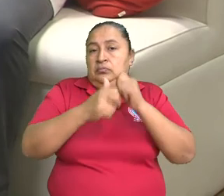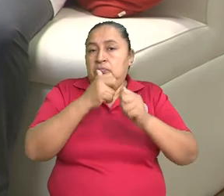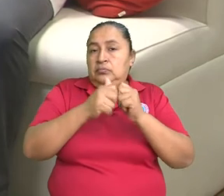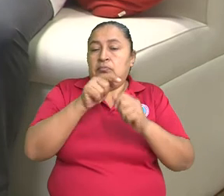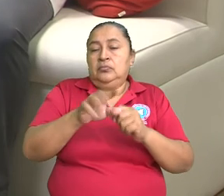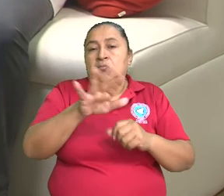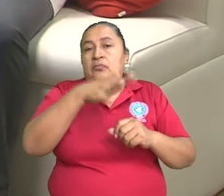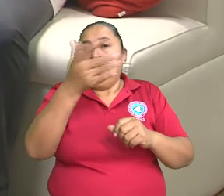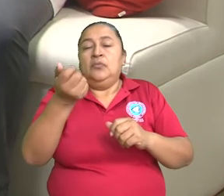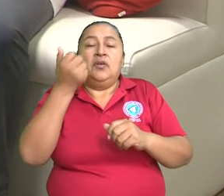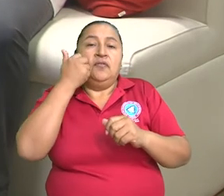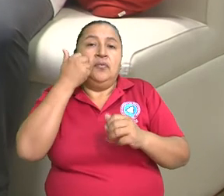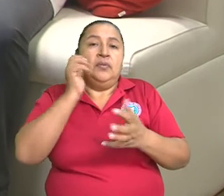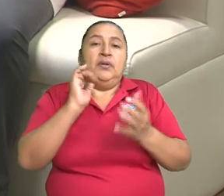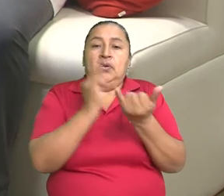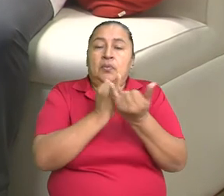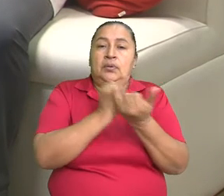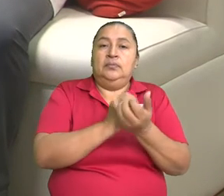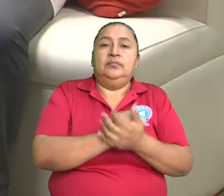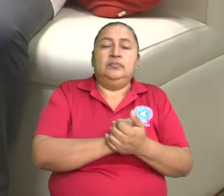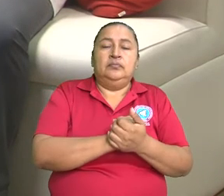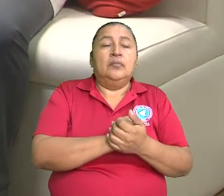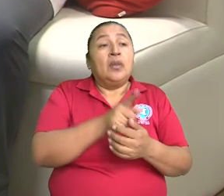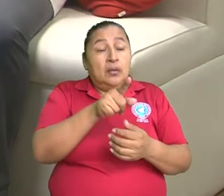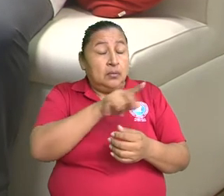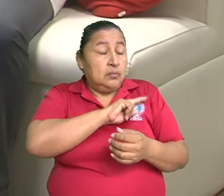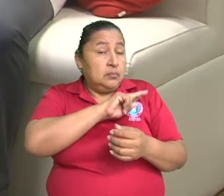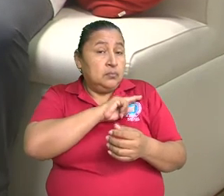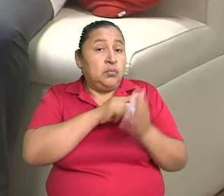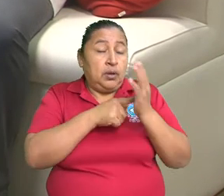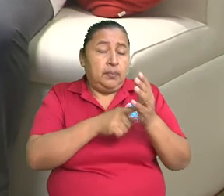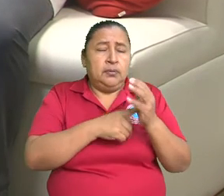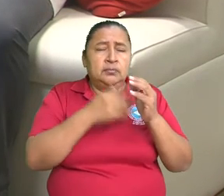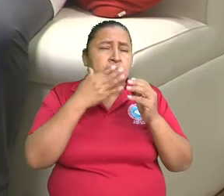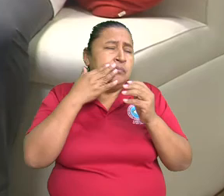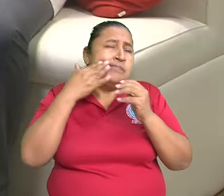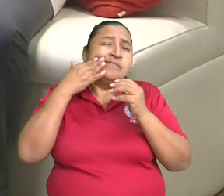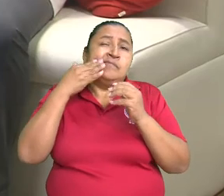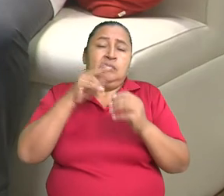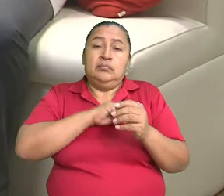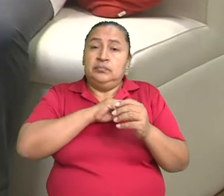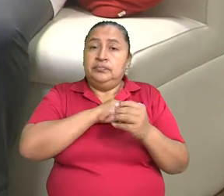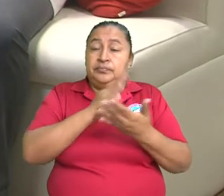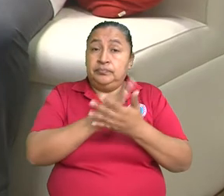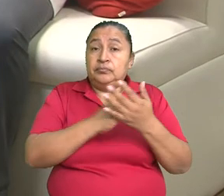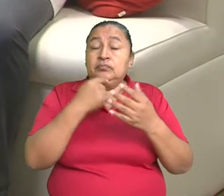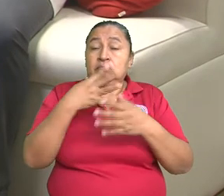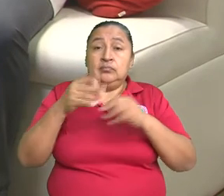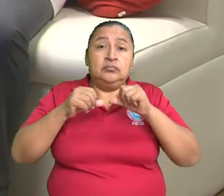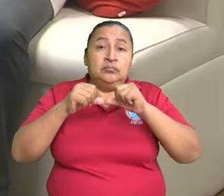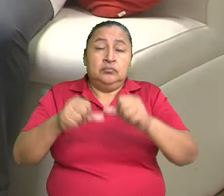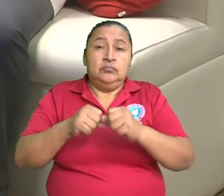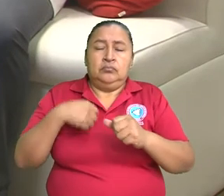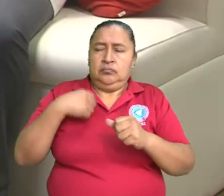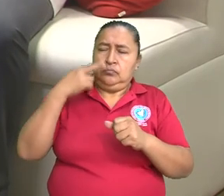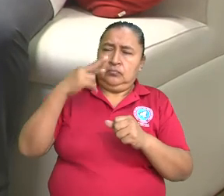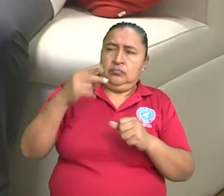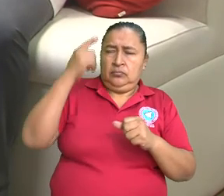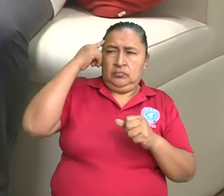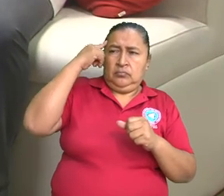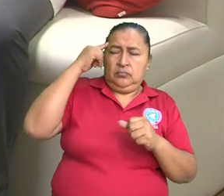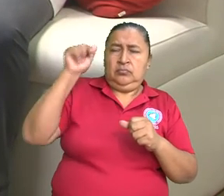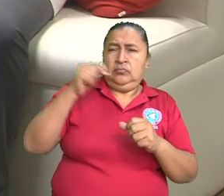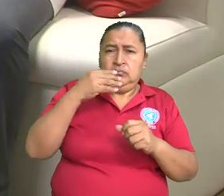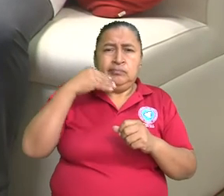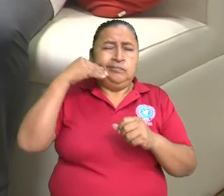pues, que es de otro tipo de enfermedades. Hay secuelas que quedan, doctor, por un lado. Yo he visto personas, pues, que con solo verlas, uno se imagina que le